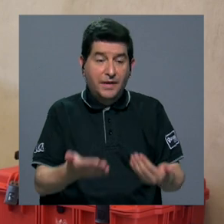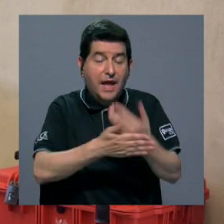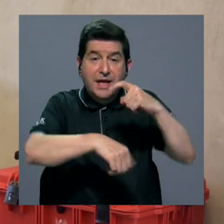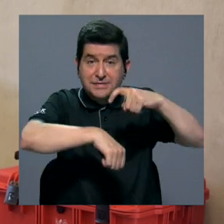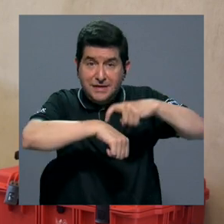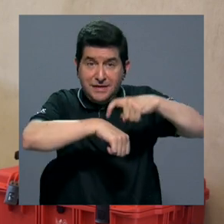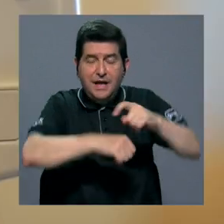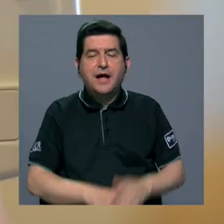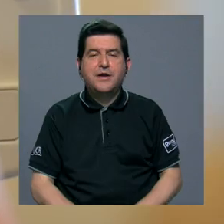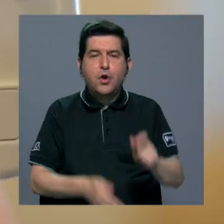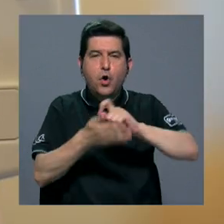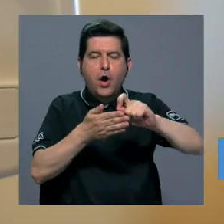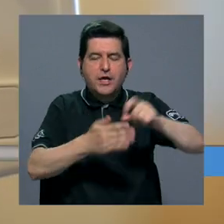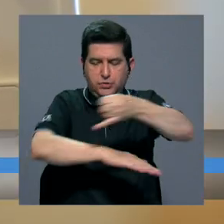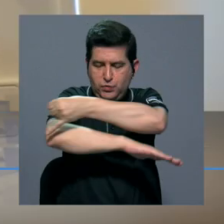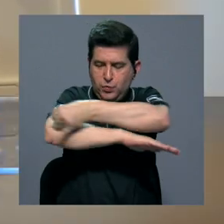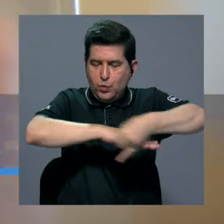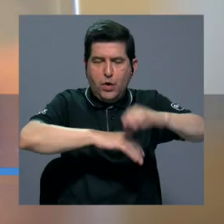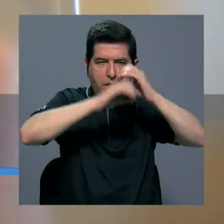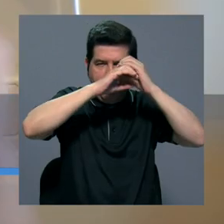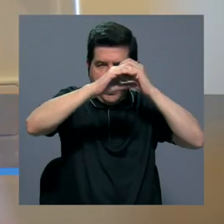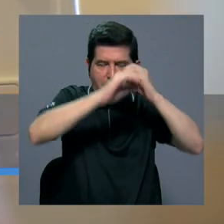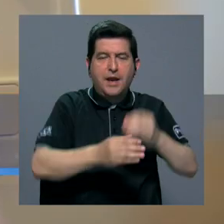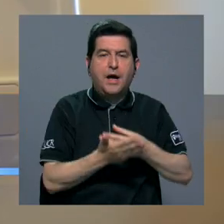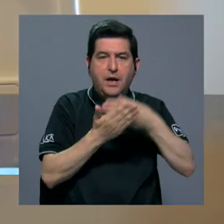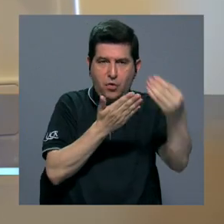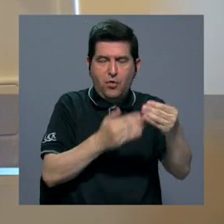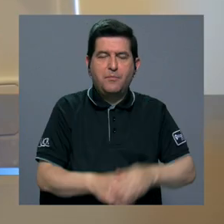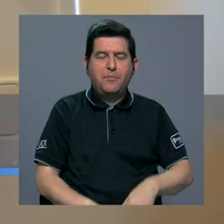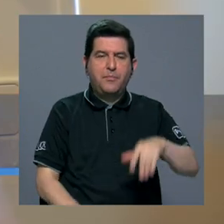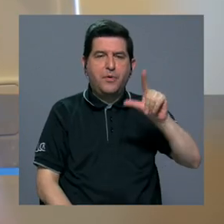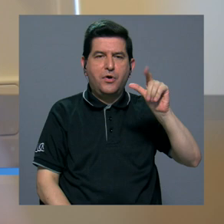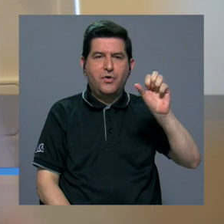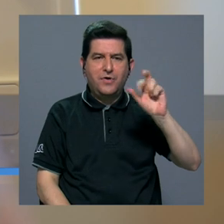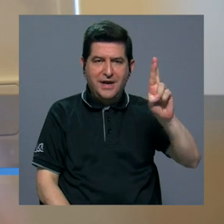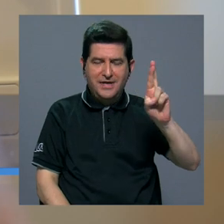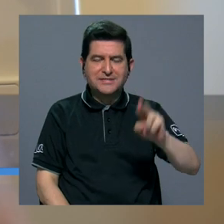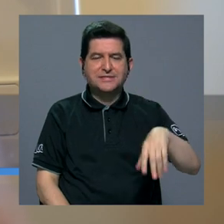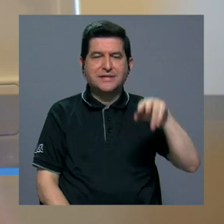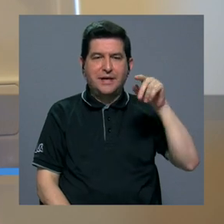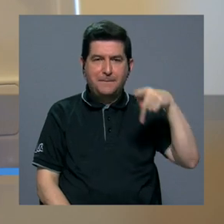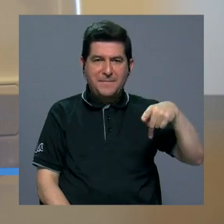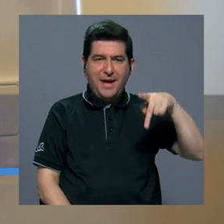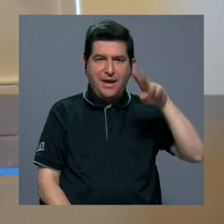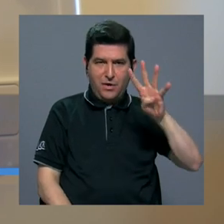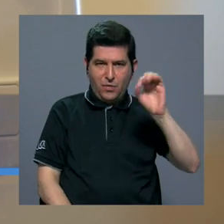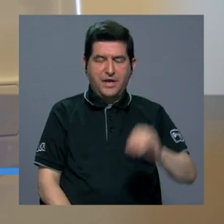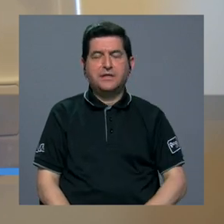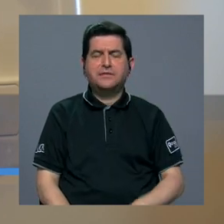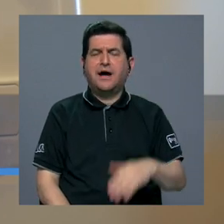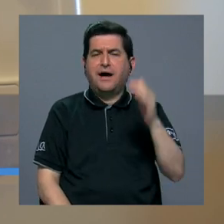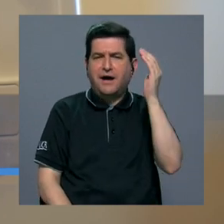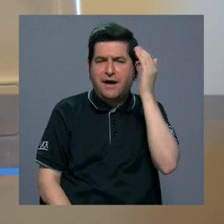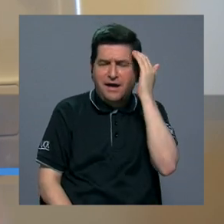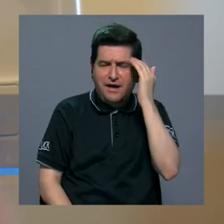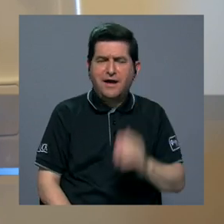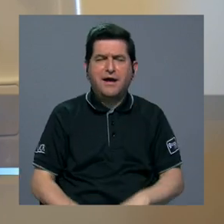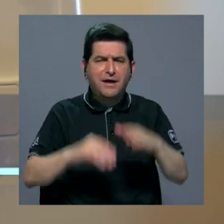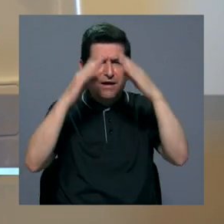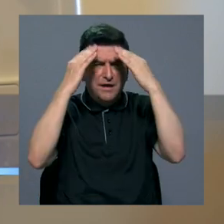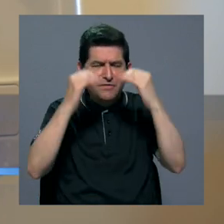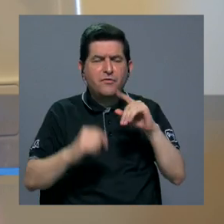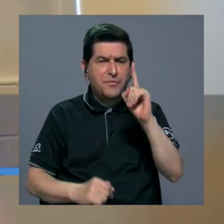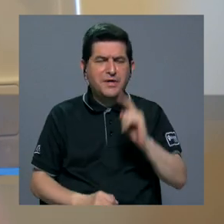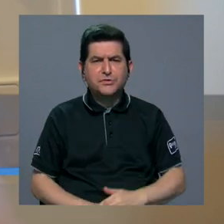Recientemente, la Escuela de Ingeniería Topográfica adquirió el láser P40, el cual permite conocer los detalles de